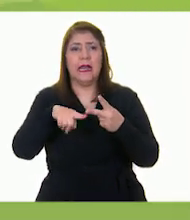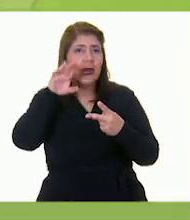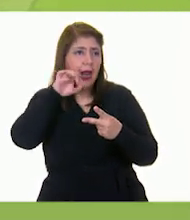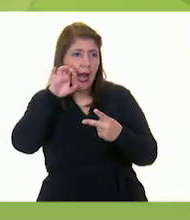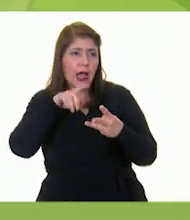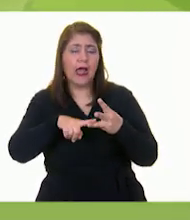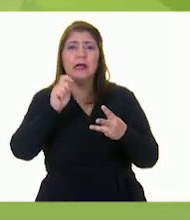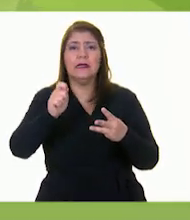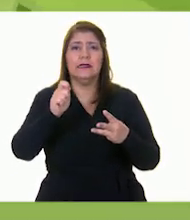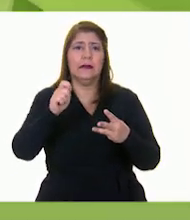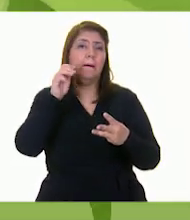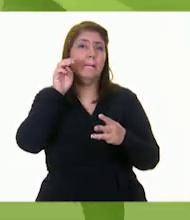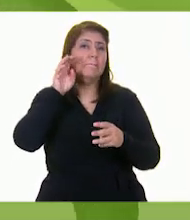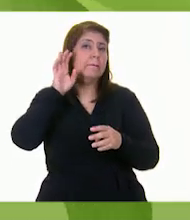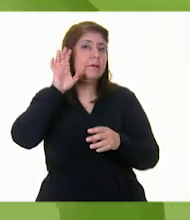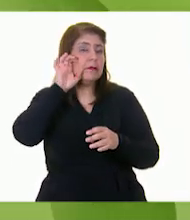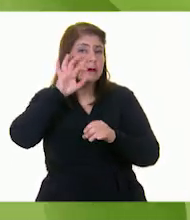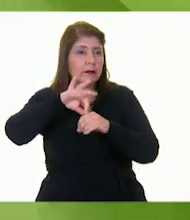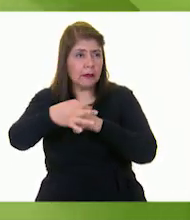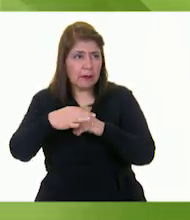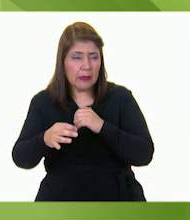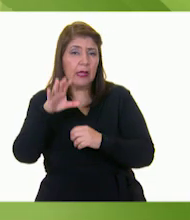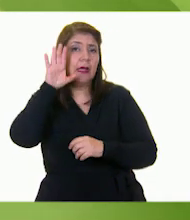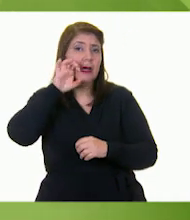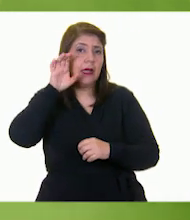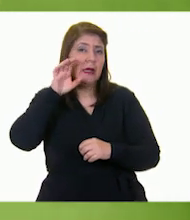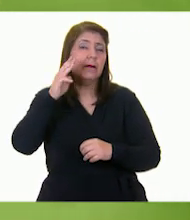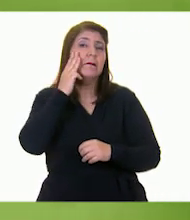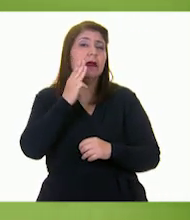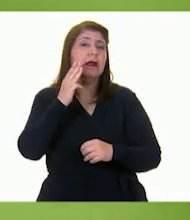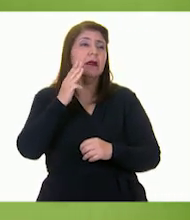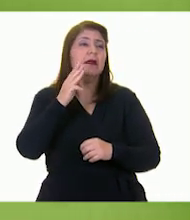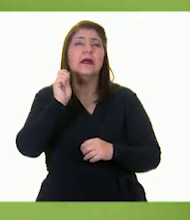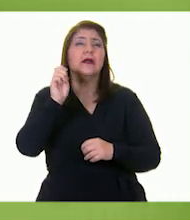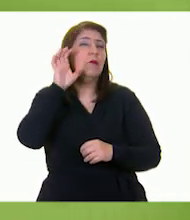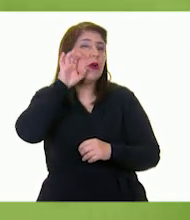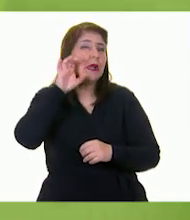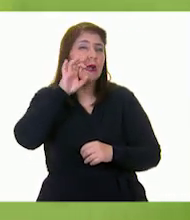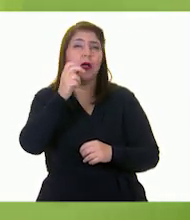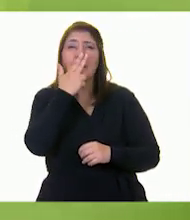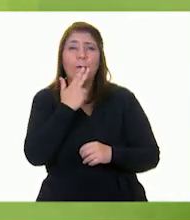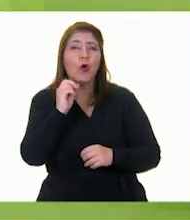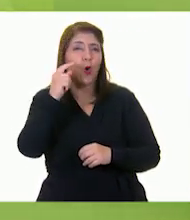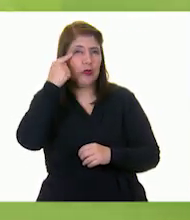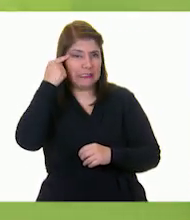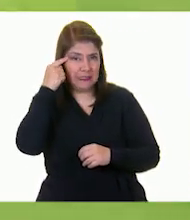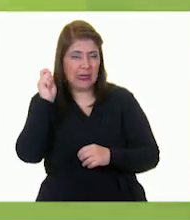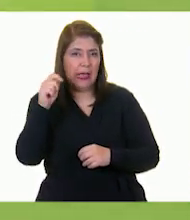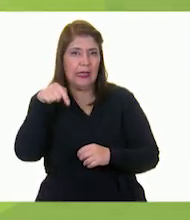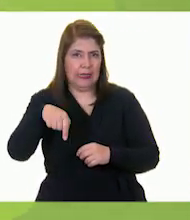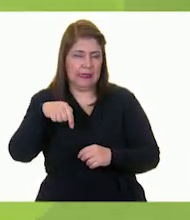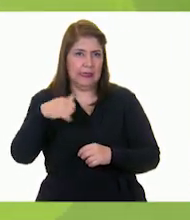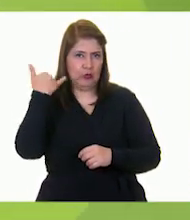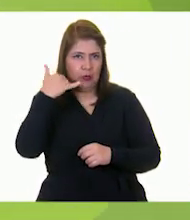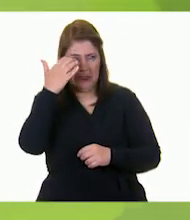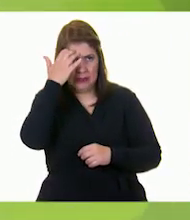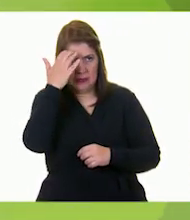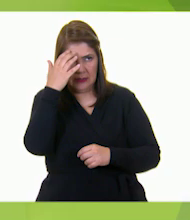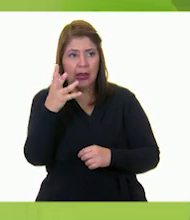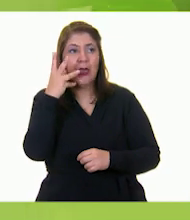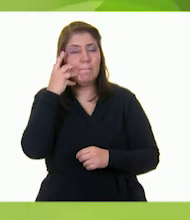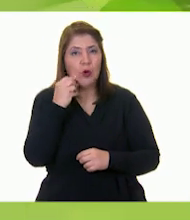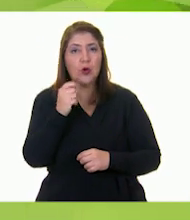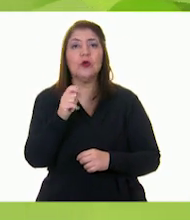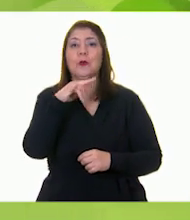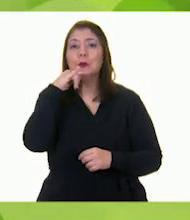mandarina en gajos, naranja dulce o china, como le decimos acá en Yucatán, limón, chile